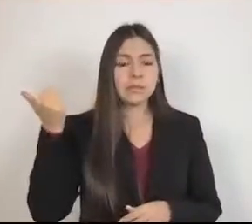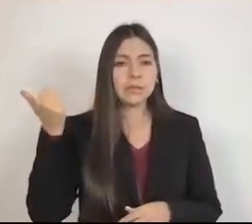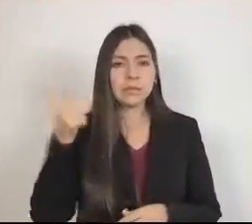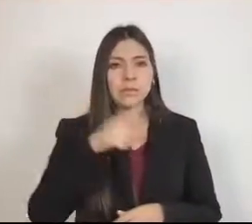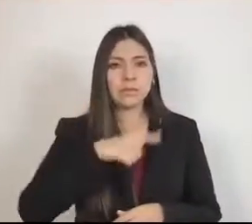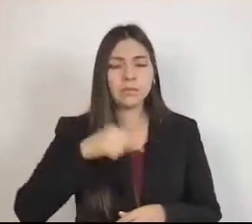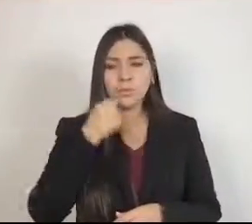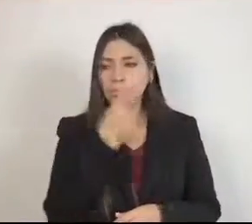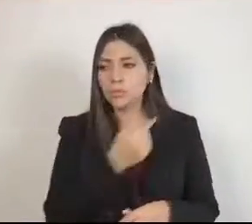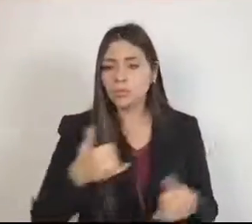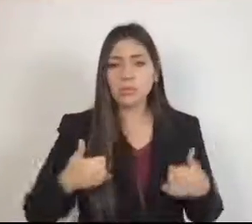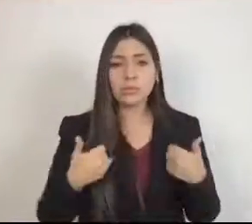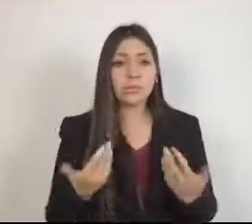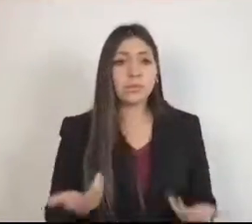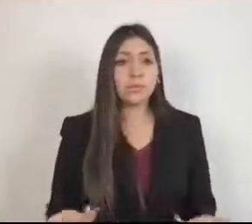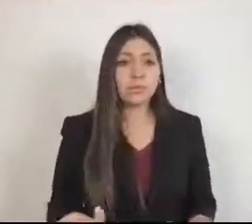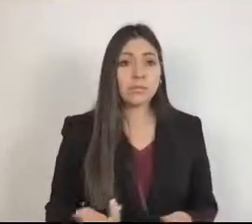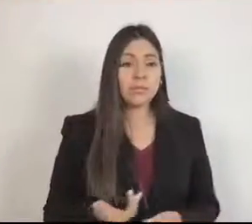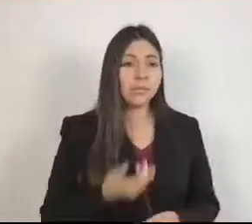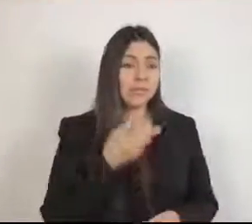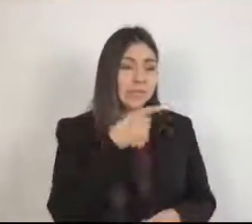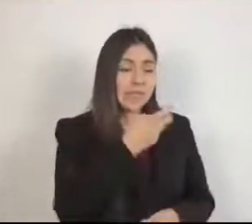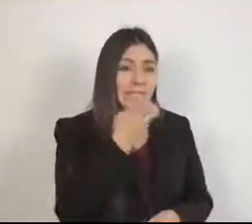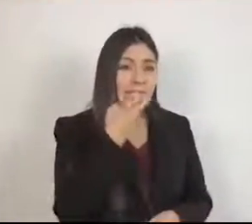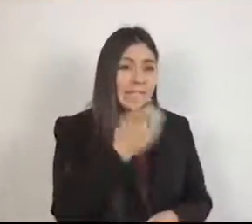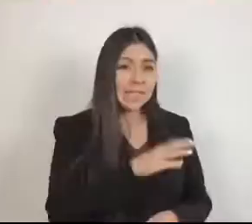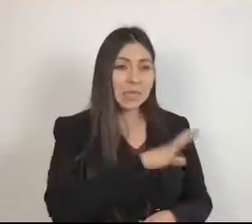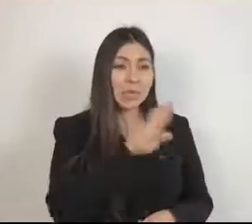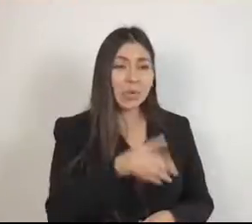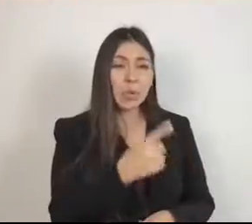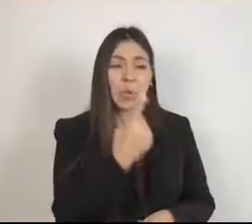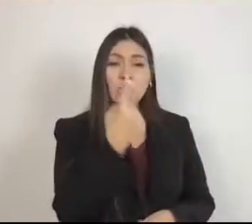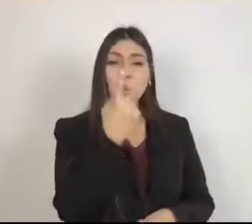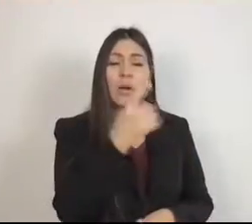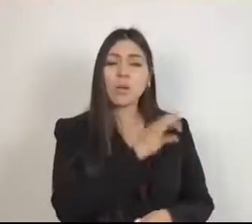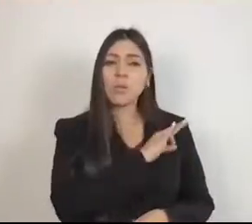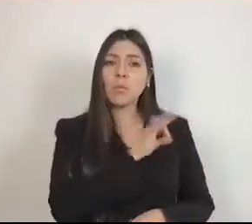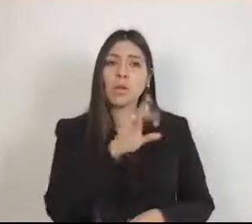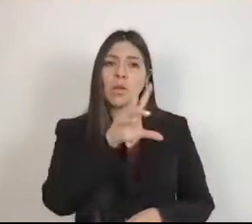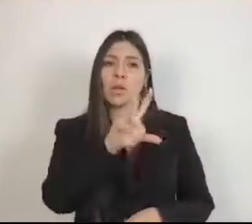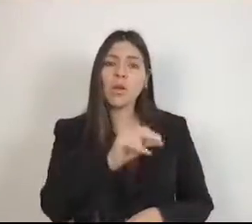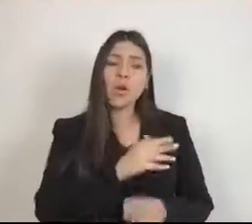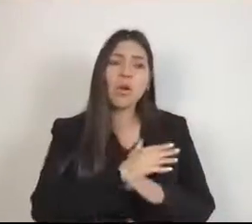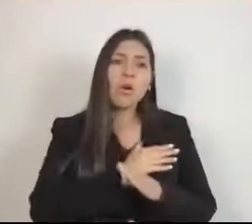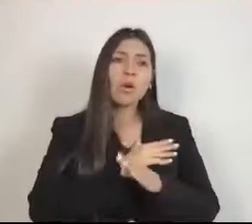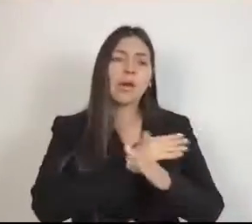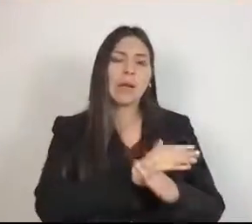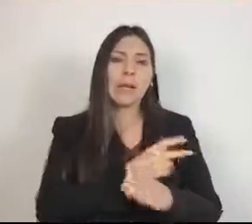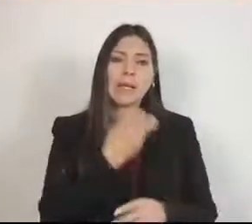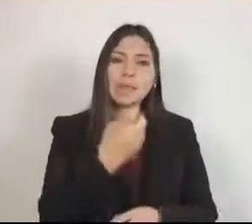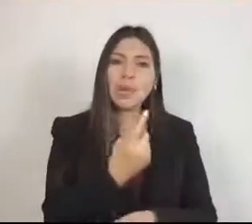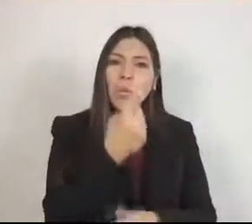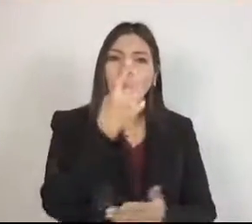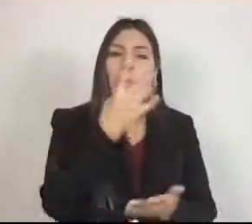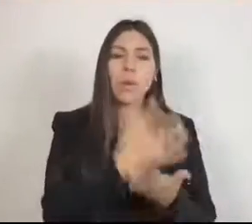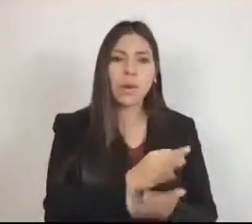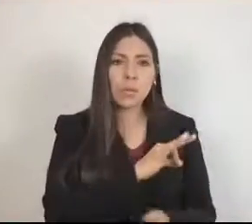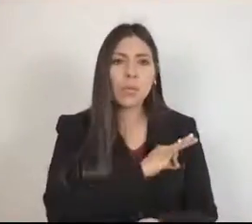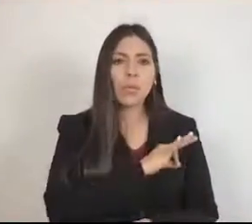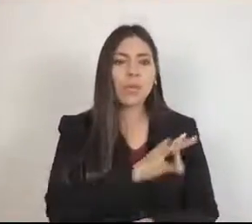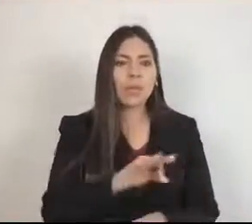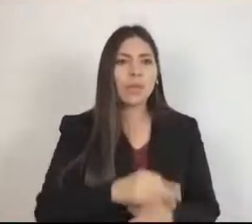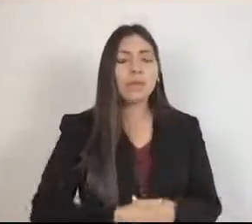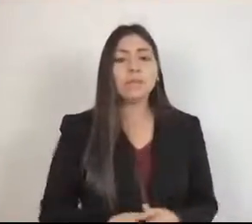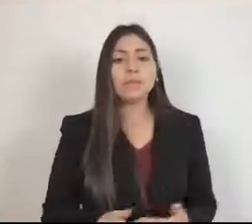esa es la única muerte que se puede prevenir. En ese tema tan importante, ¿qué se está